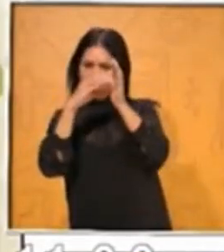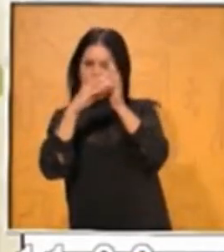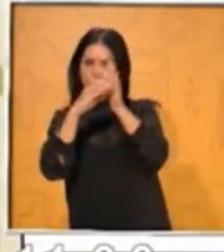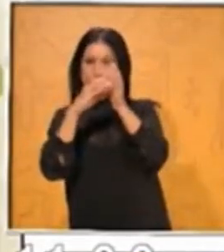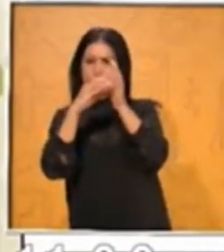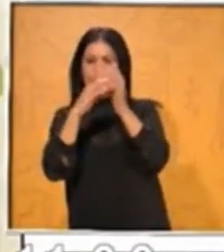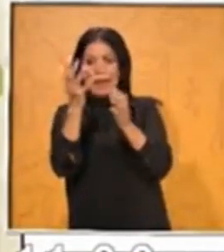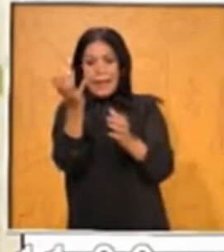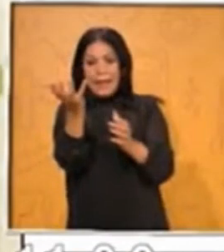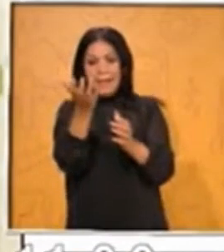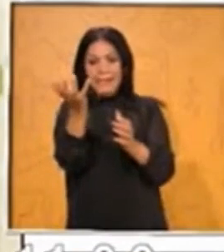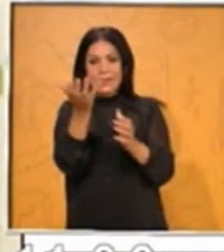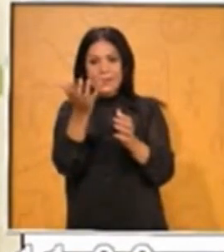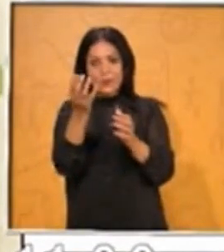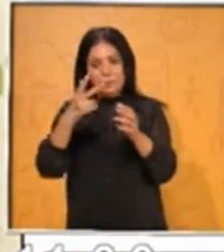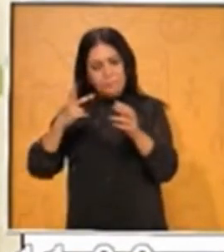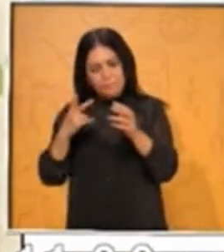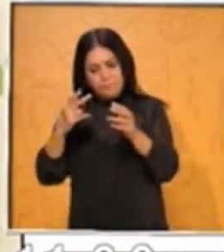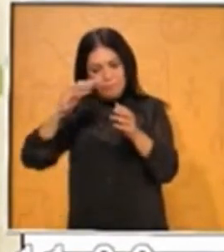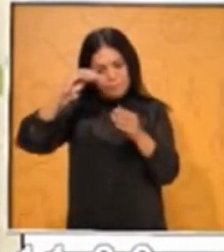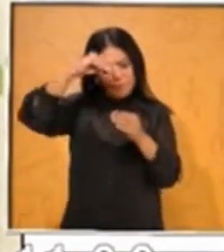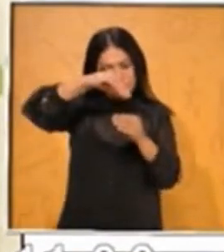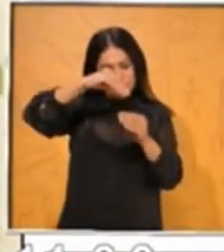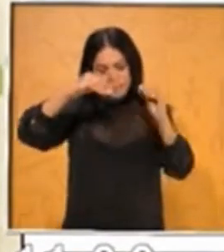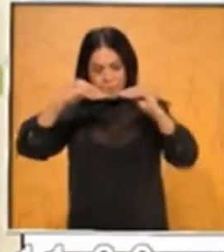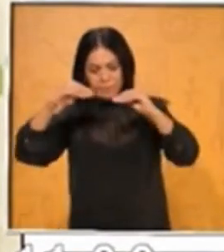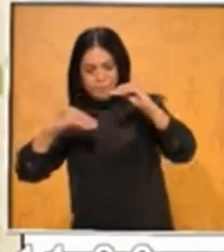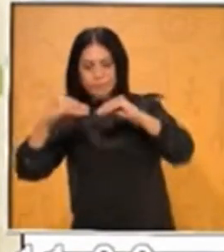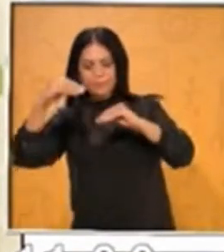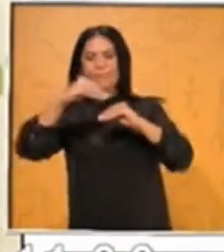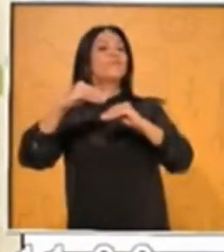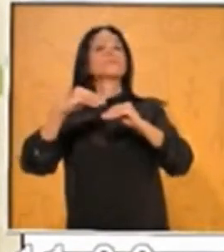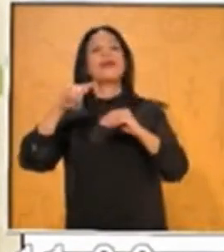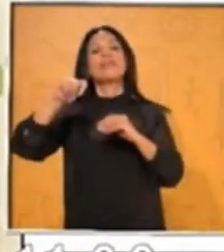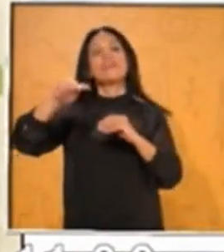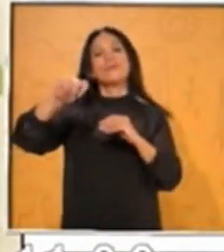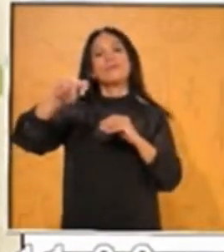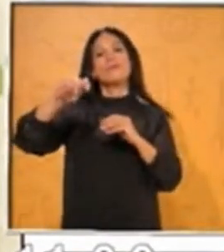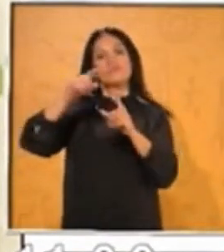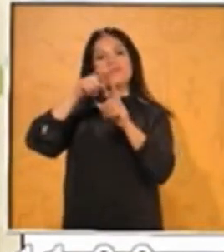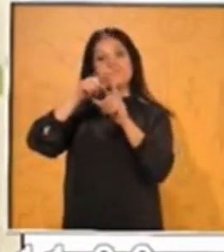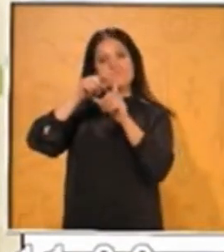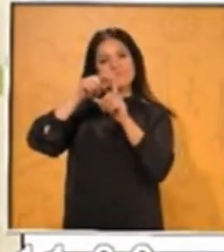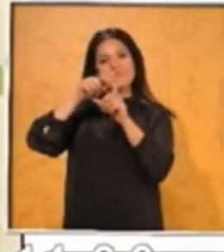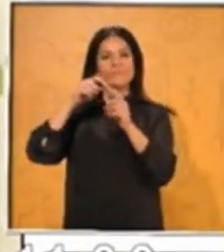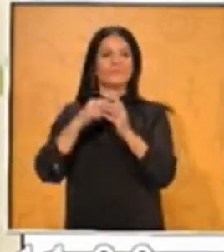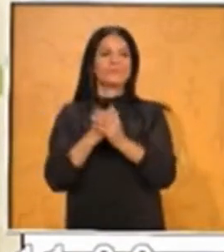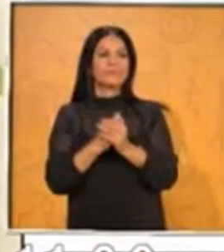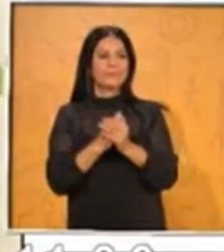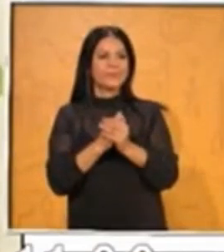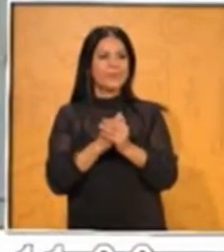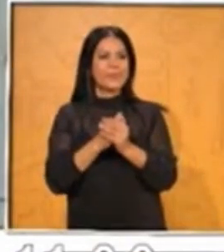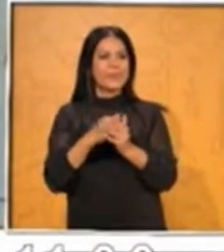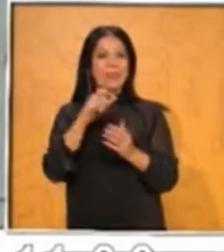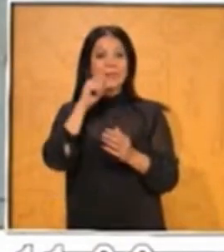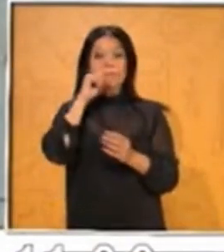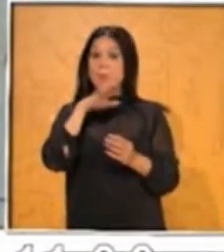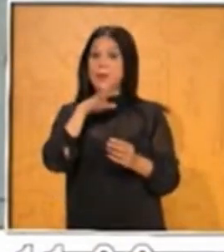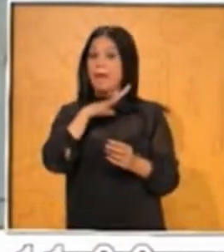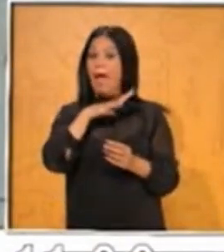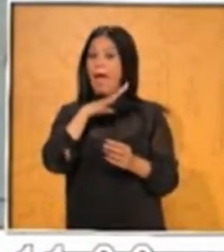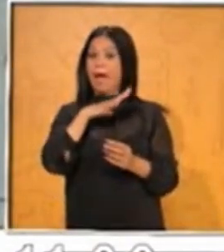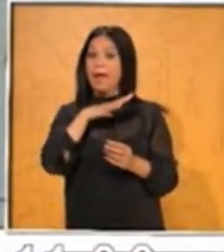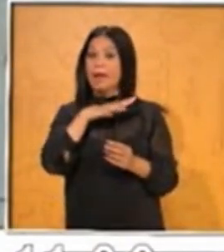También nos mandaron las imágenes de las fracciones, los retos que hicimos y